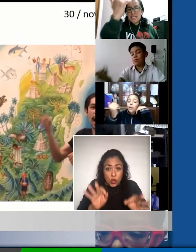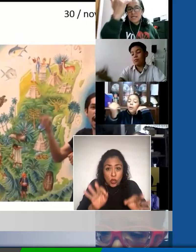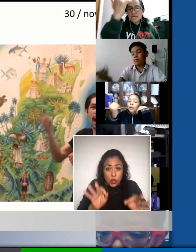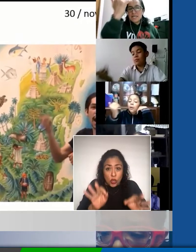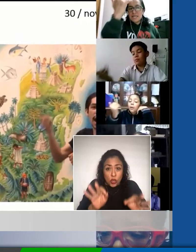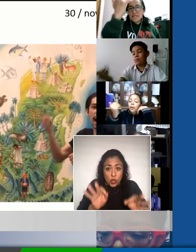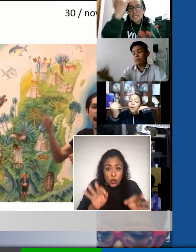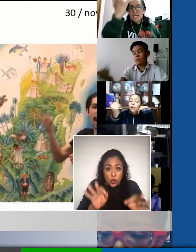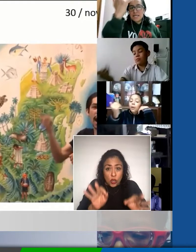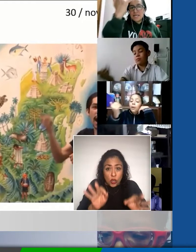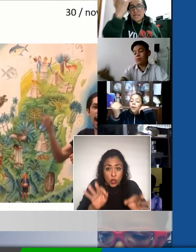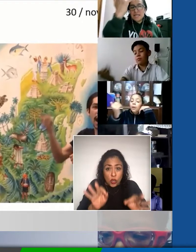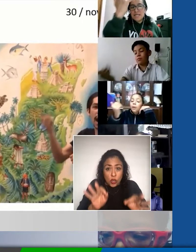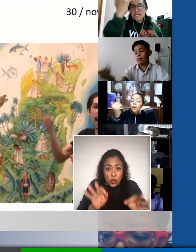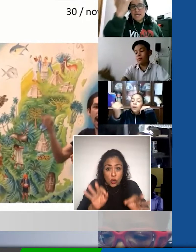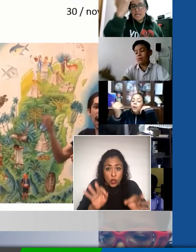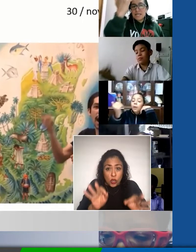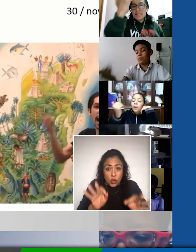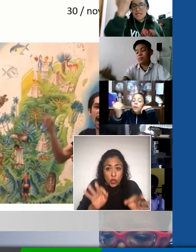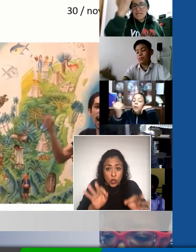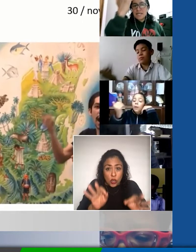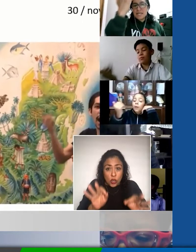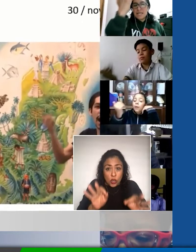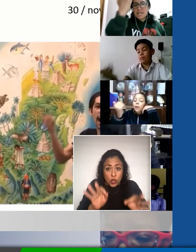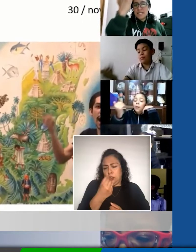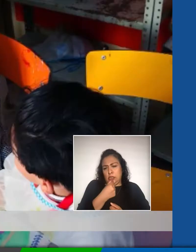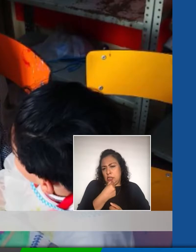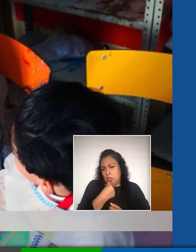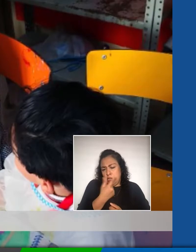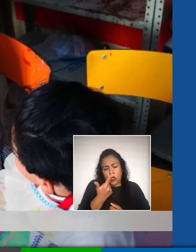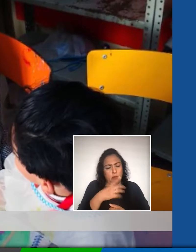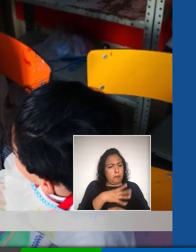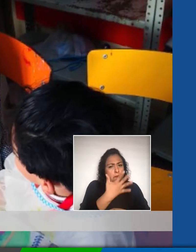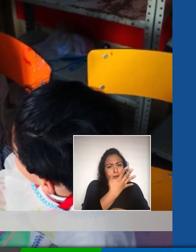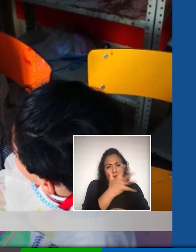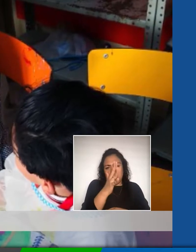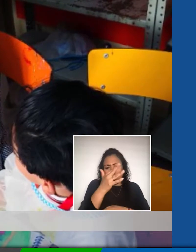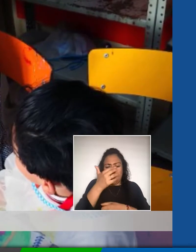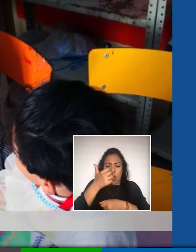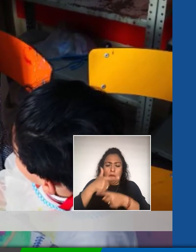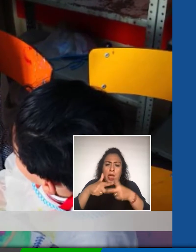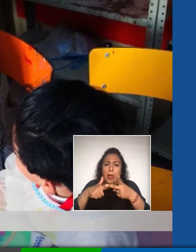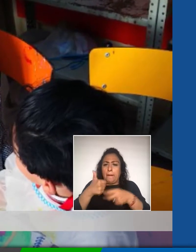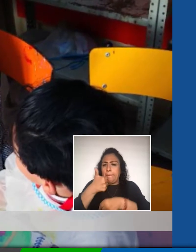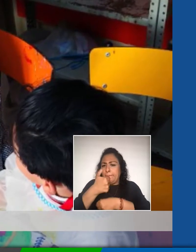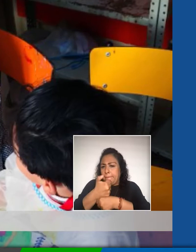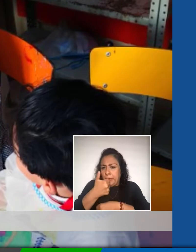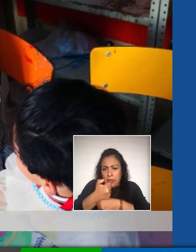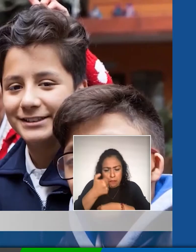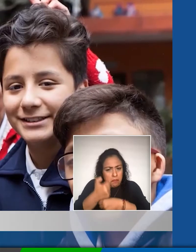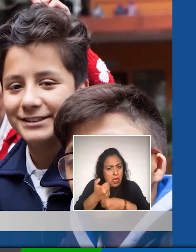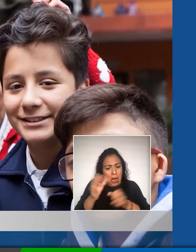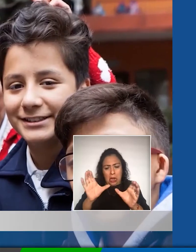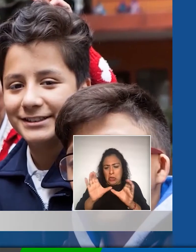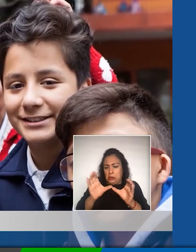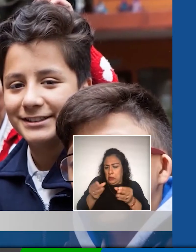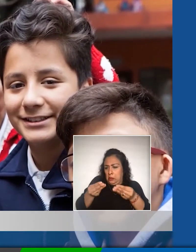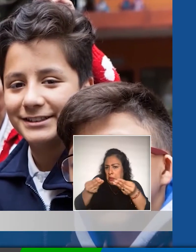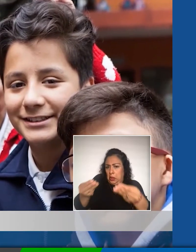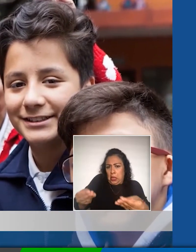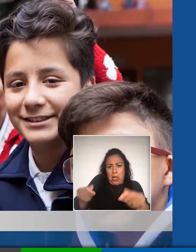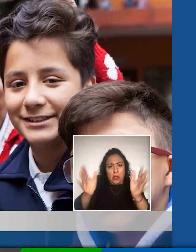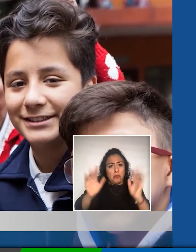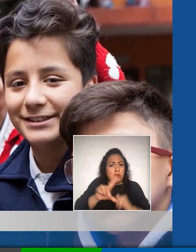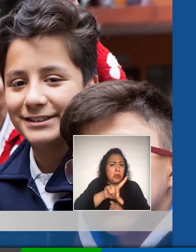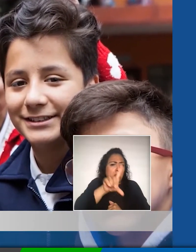noticia. sea, que los niños cursan su primaria, su preescolar, tienen el mismo certificado que cualquier niño y después pueden continuar